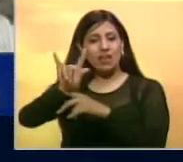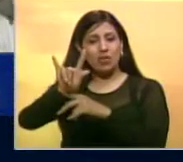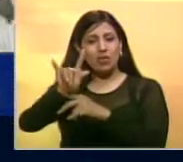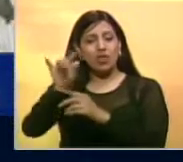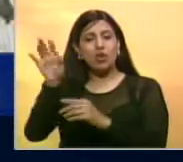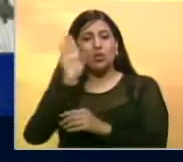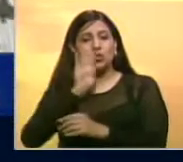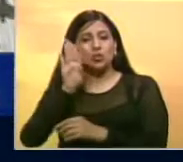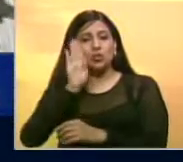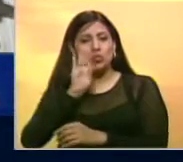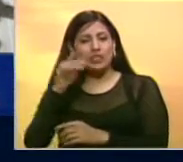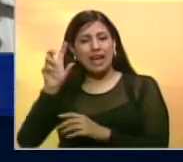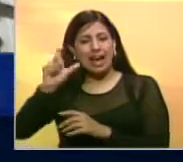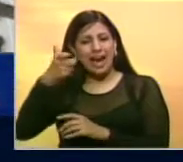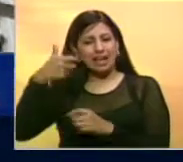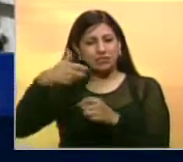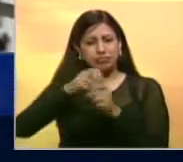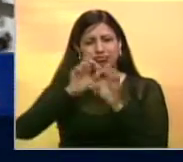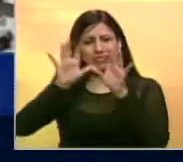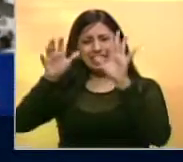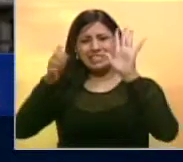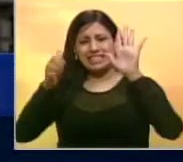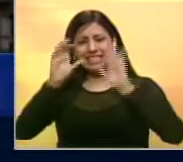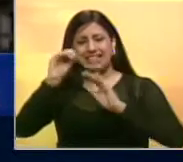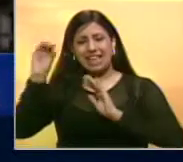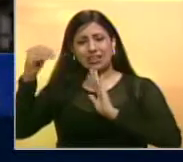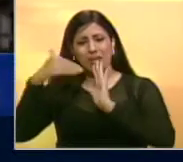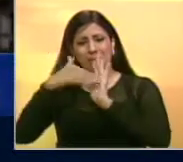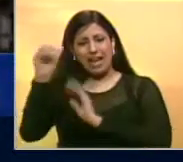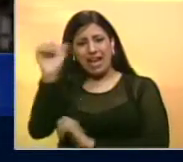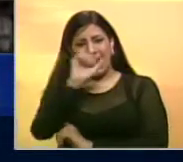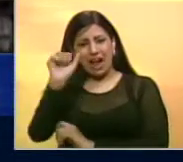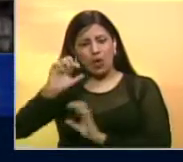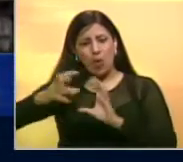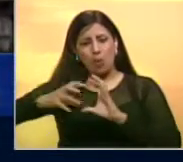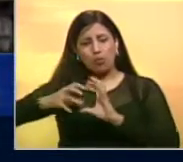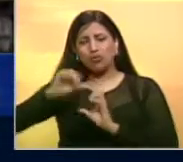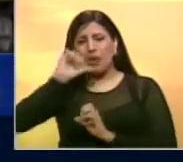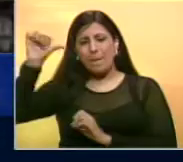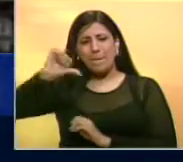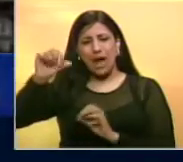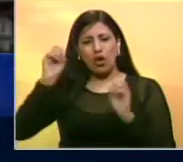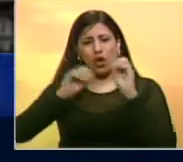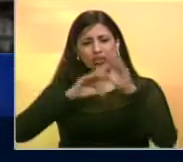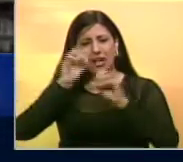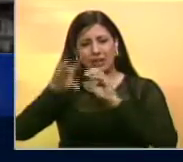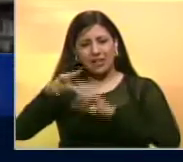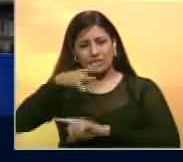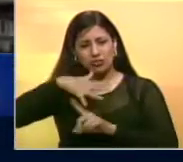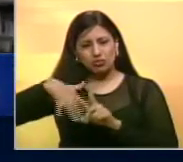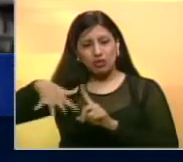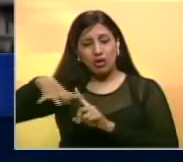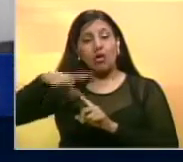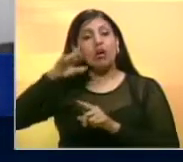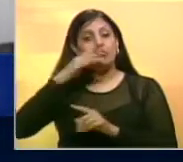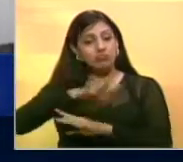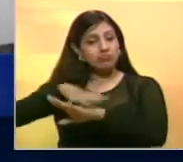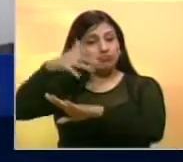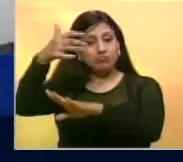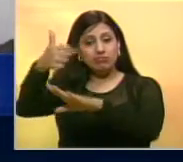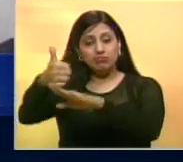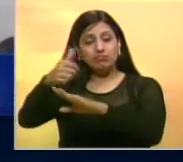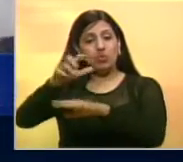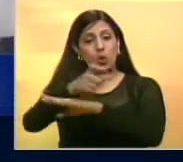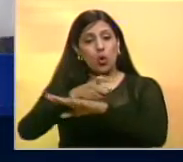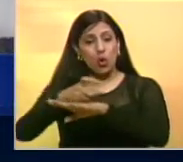la manipulación de emisiones de gases en más de 600 mil vehículos con motores diésel de esa compañía La acusación presentada